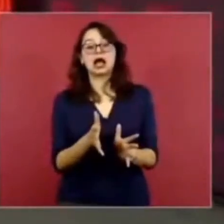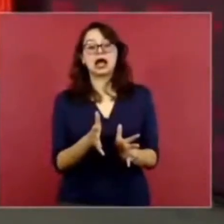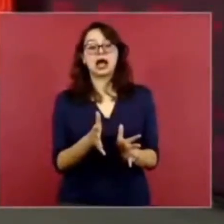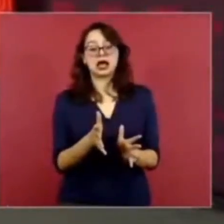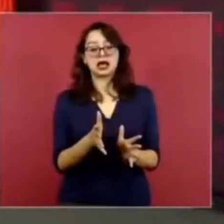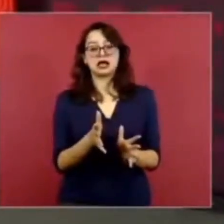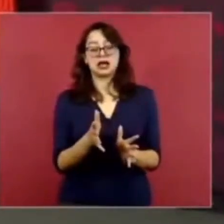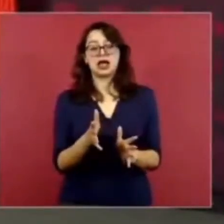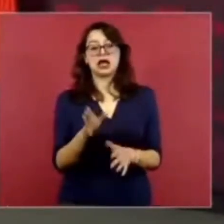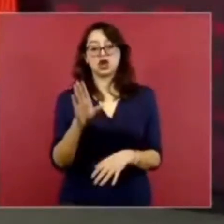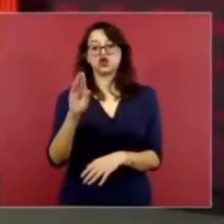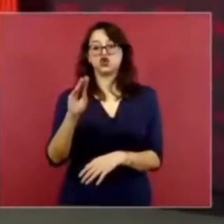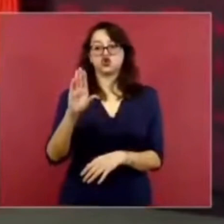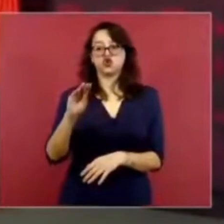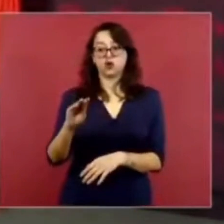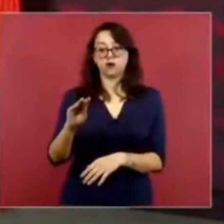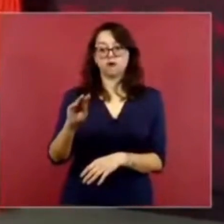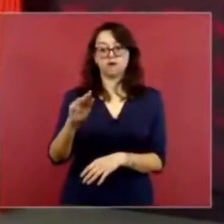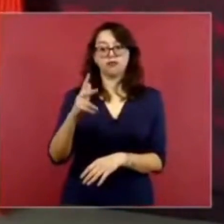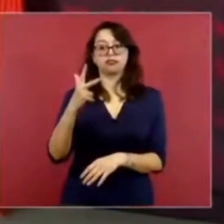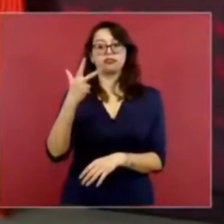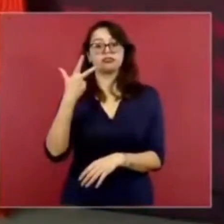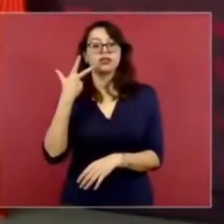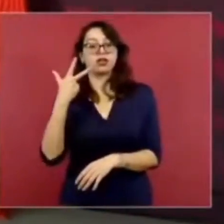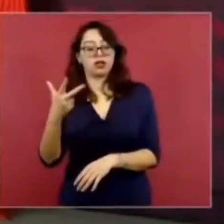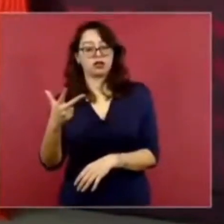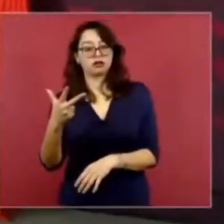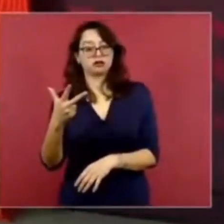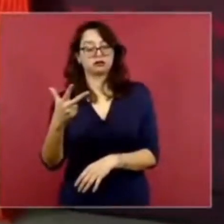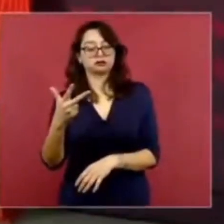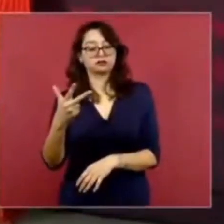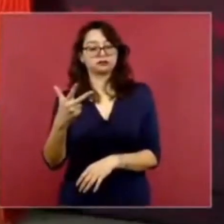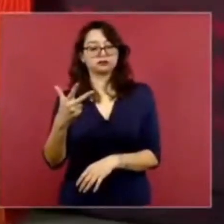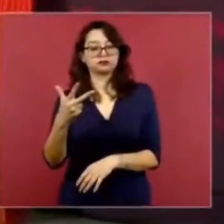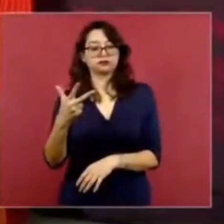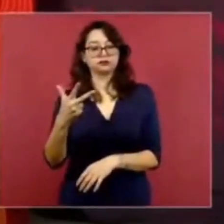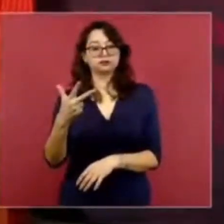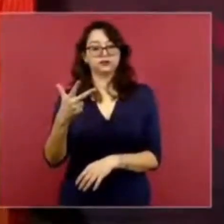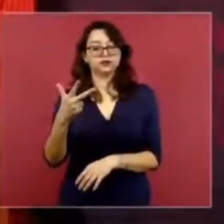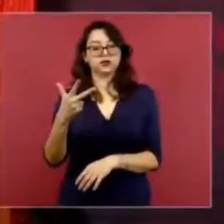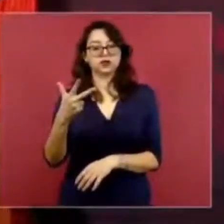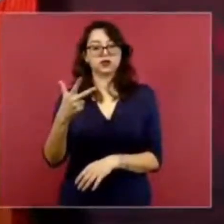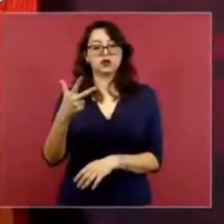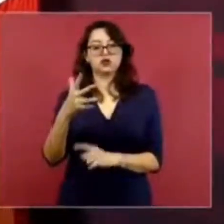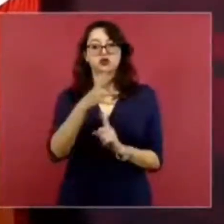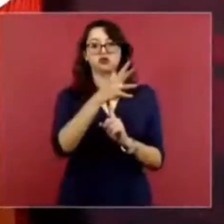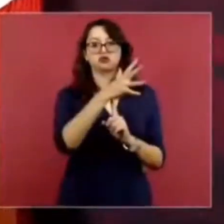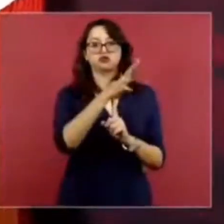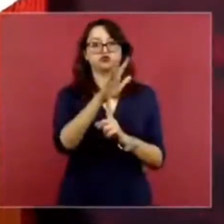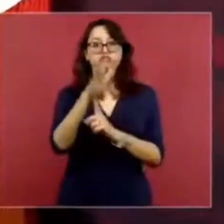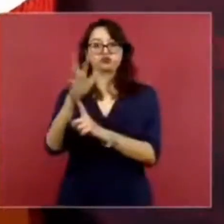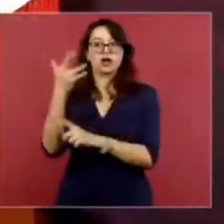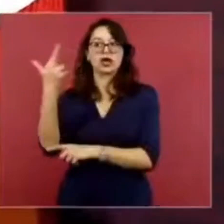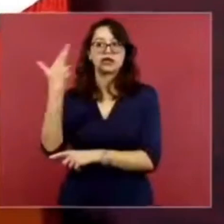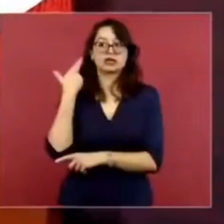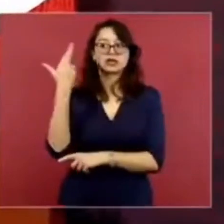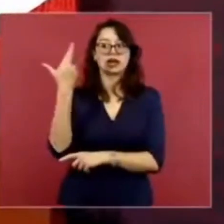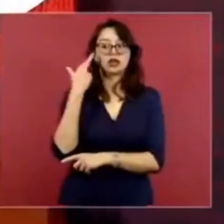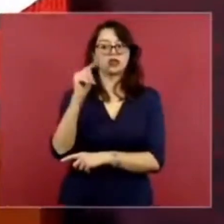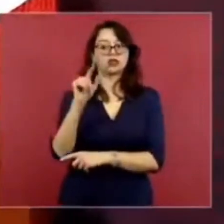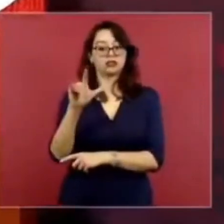384 radiobases de Telcel